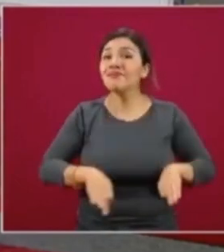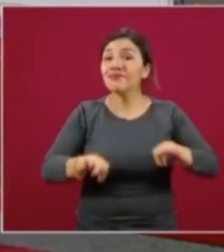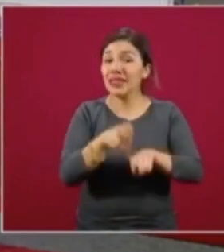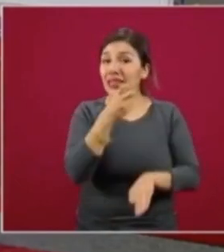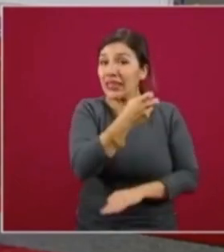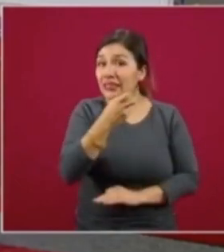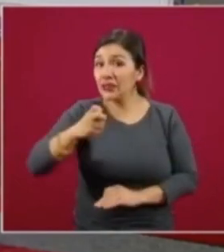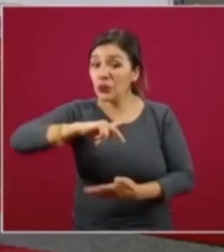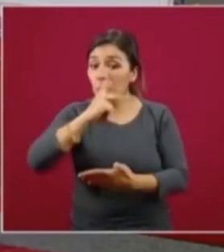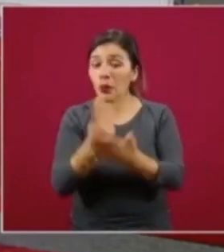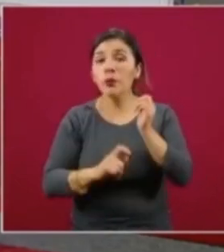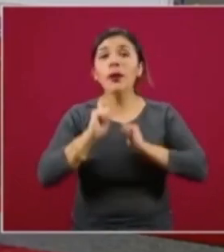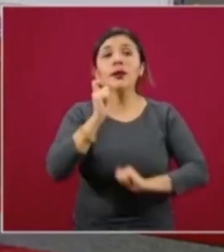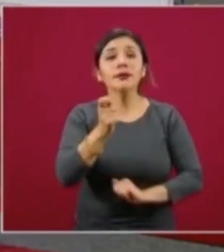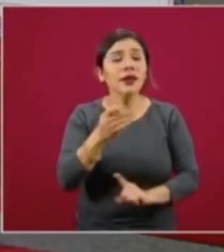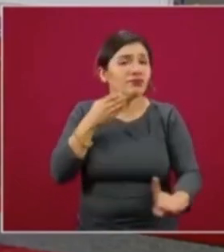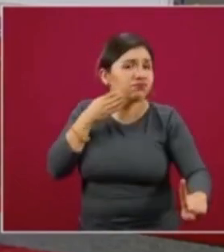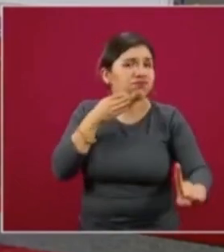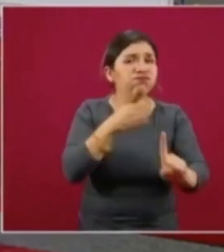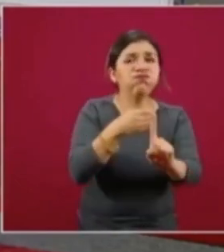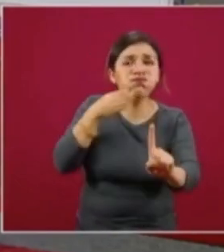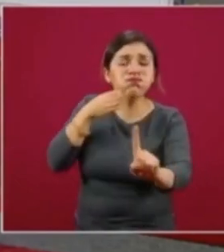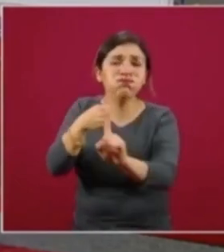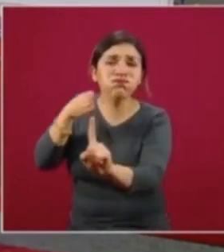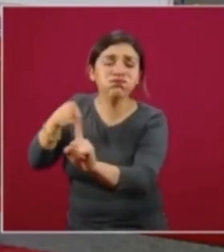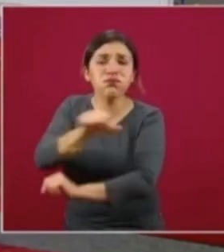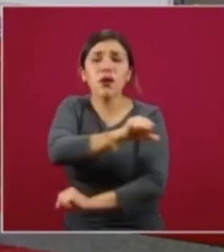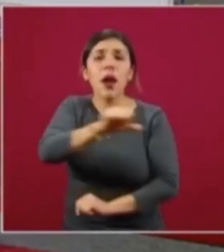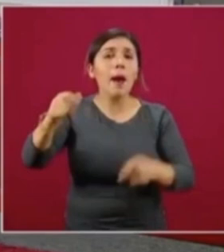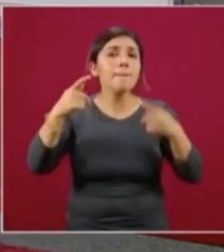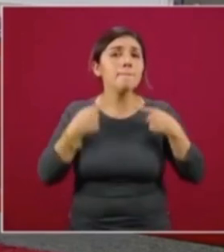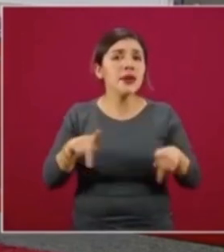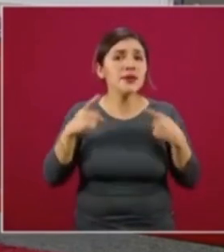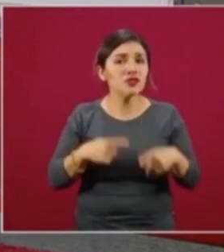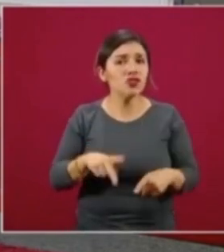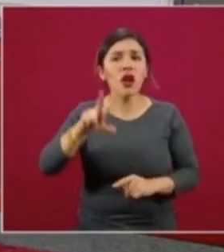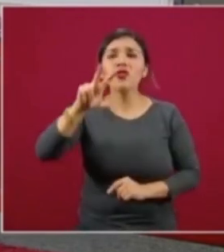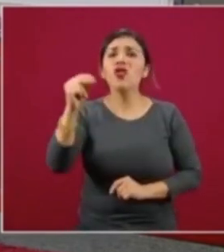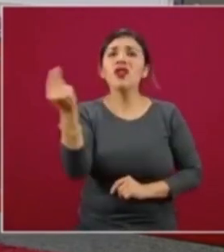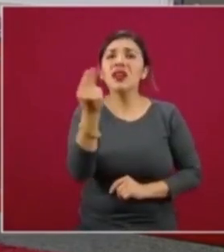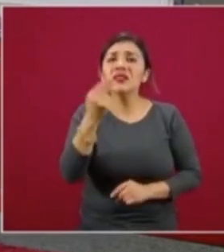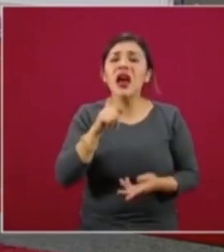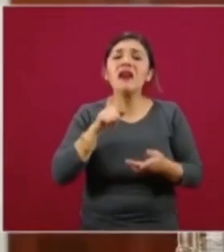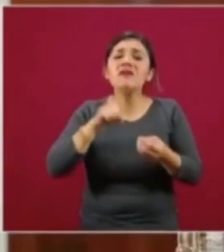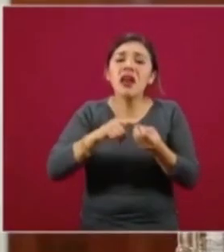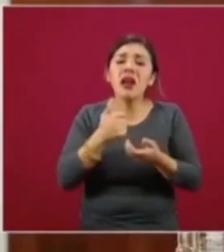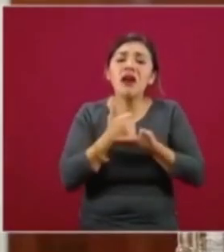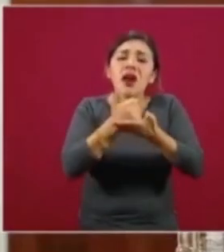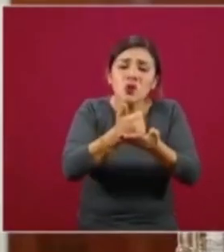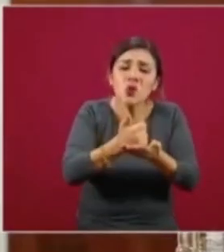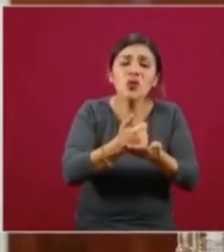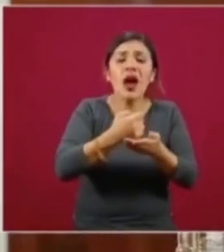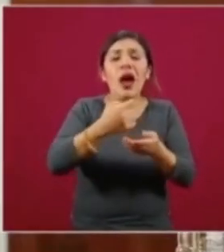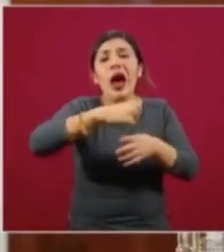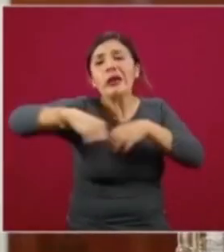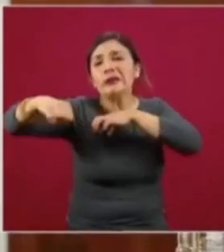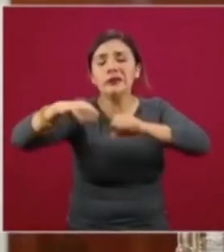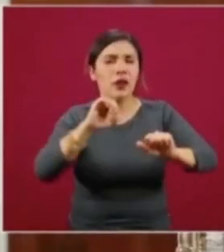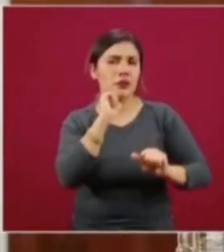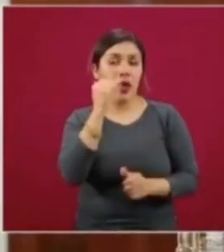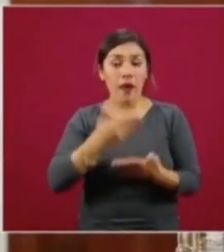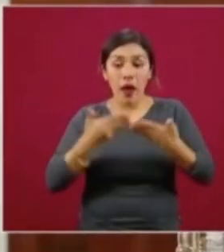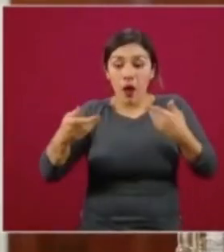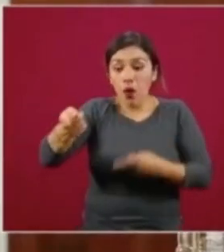estos programas es que le llegan directamente a la persona sin intermediarios y hoy los adultos mayores